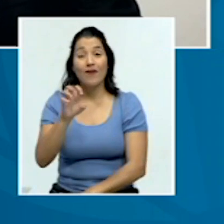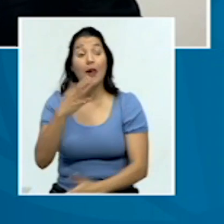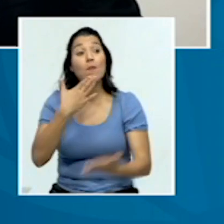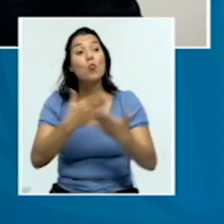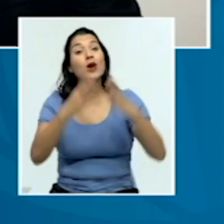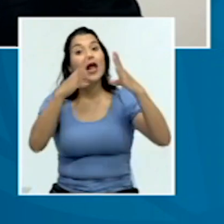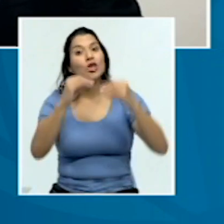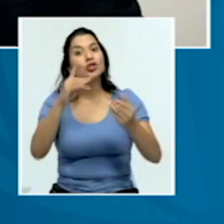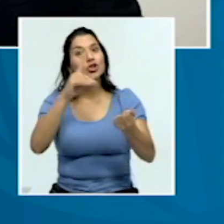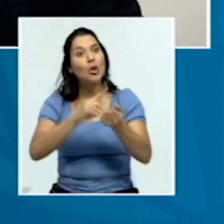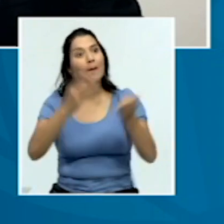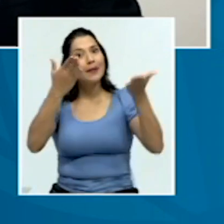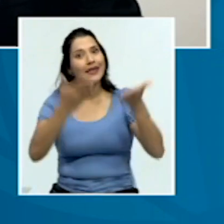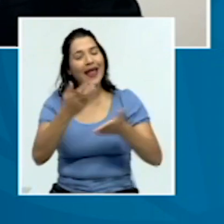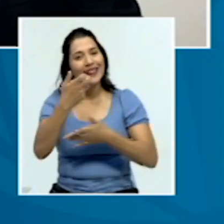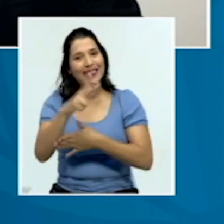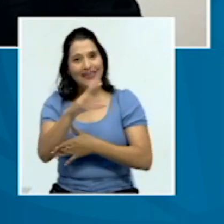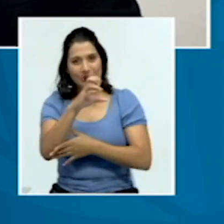13 Costa Rica Noticias.